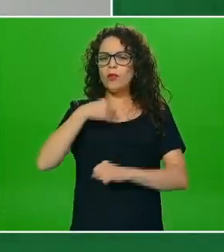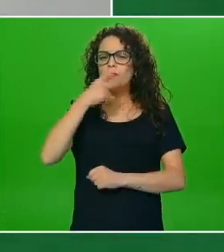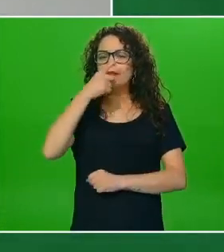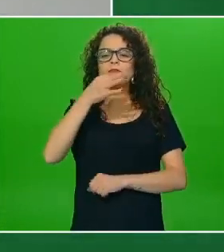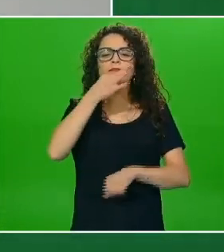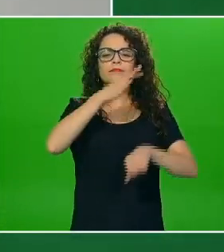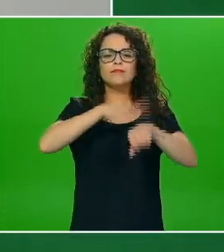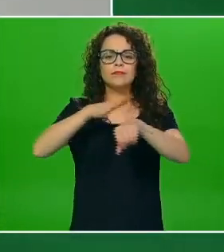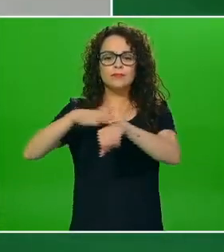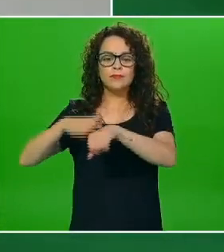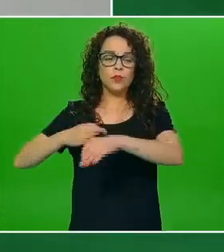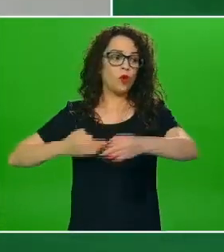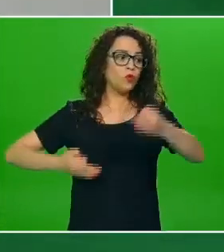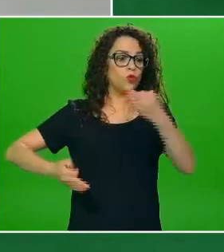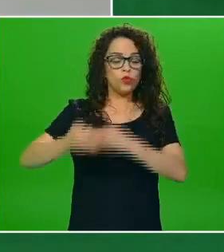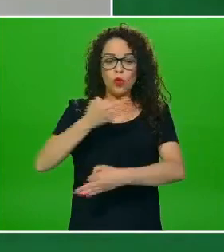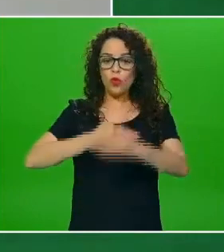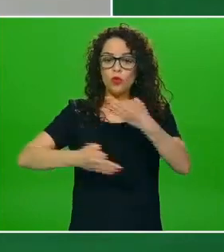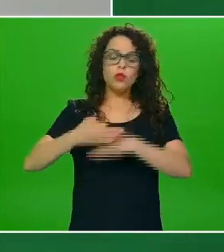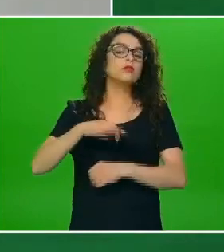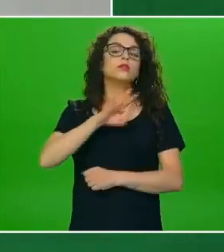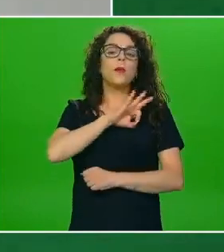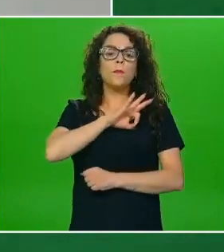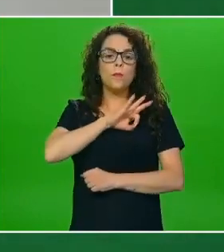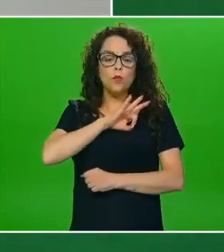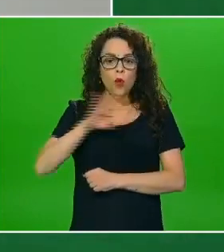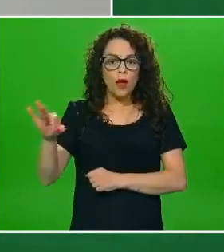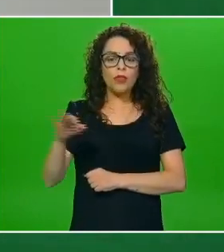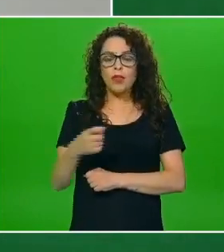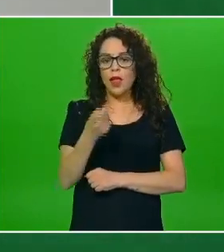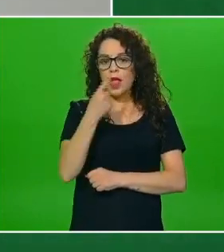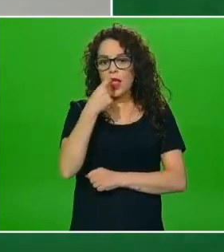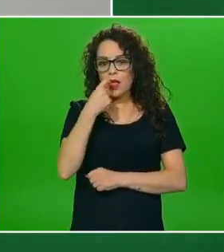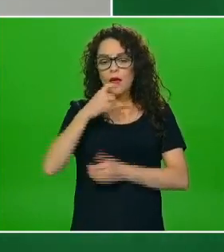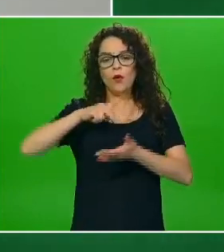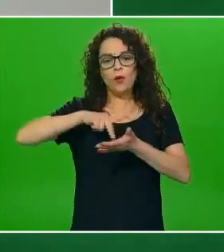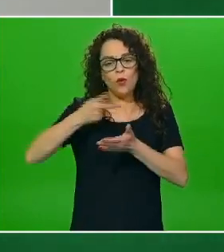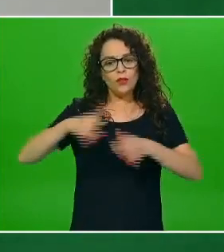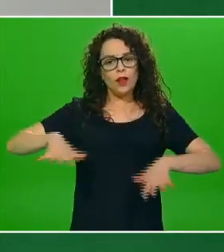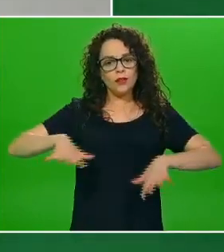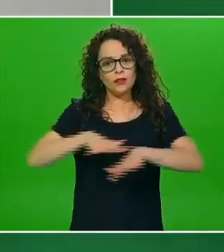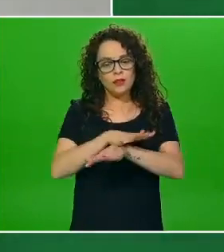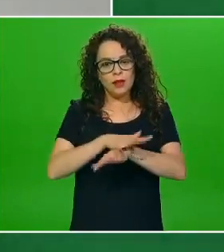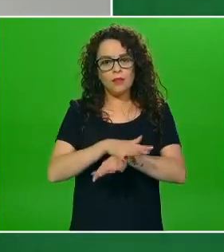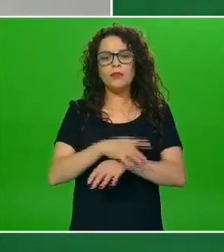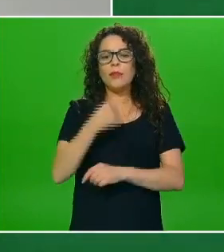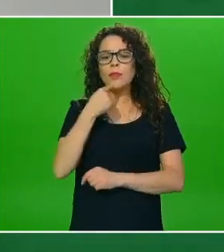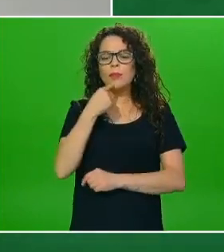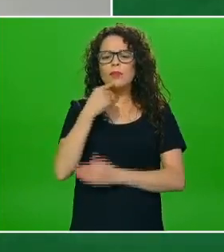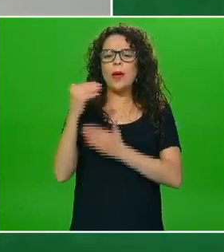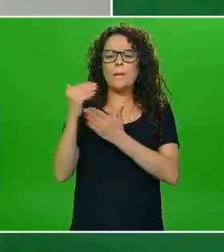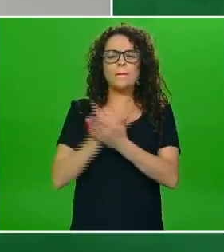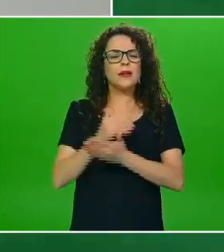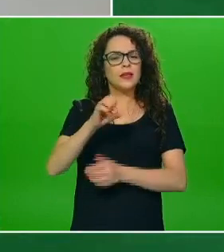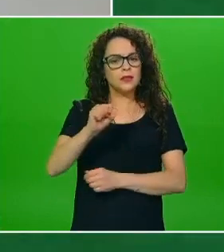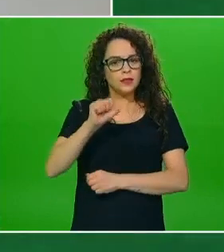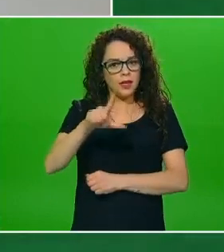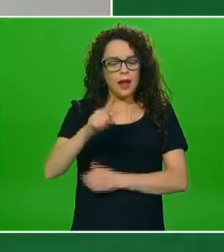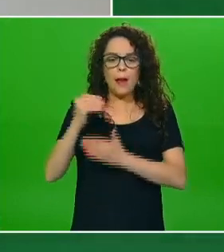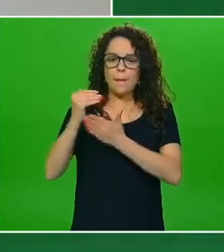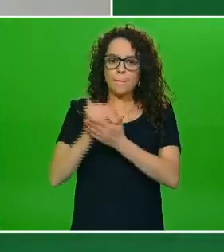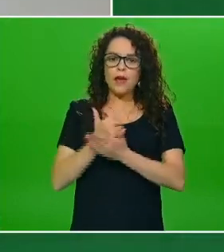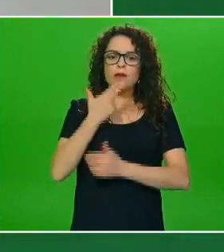todos tenemos la capacidad de reeducar nuestras papilas gustativas a sabores menos salados y menos